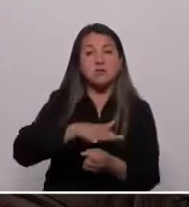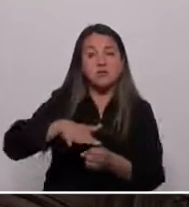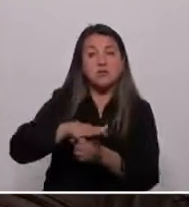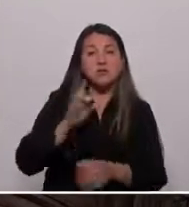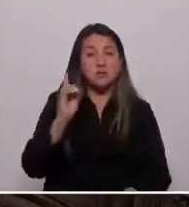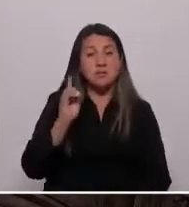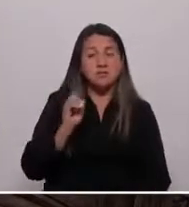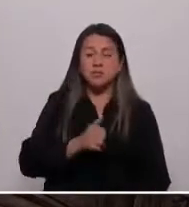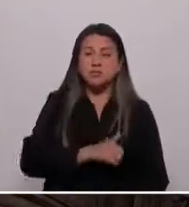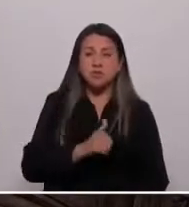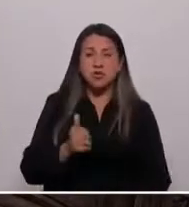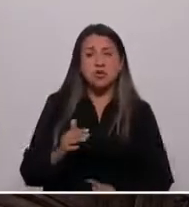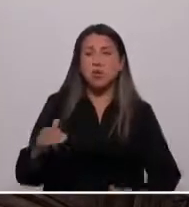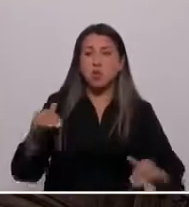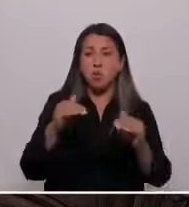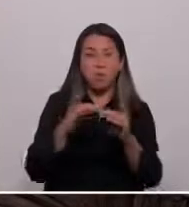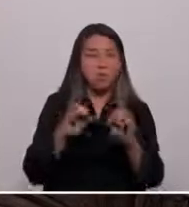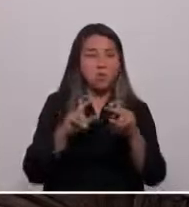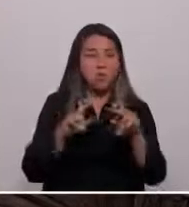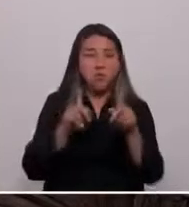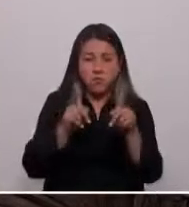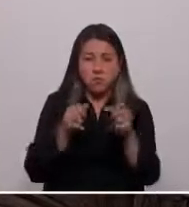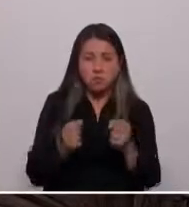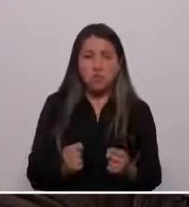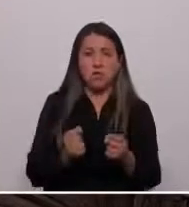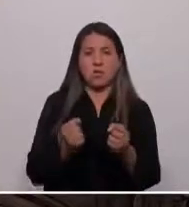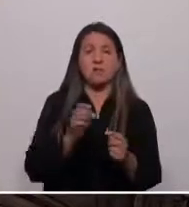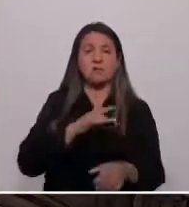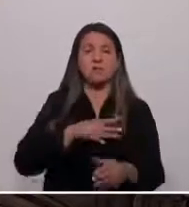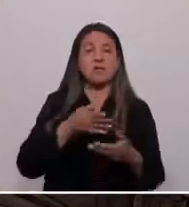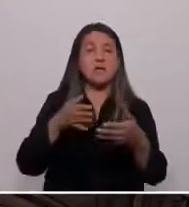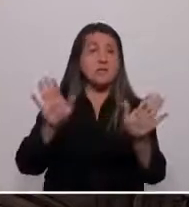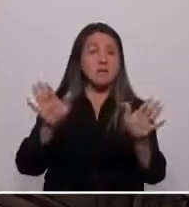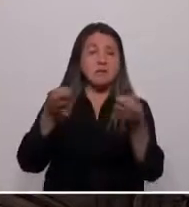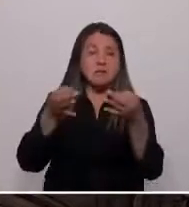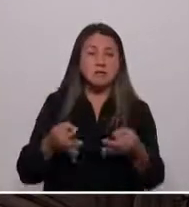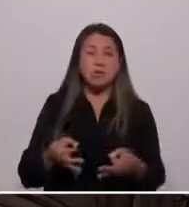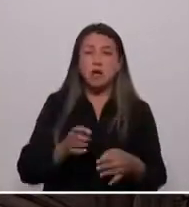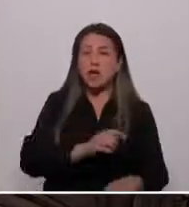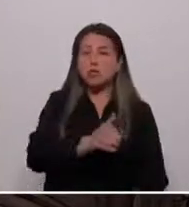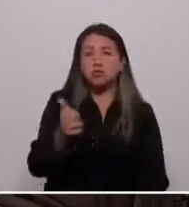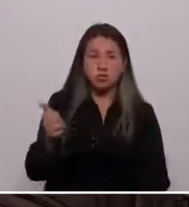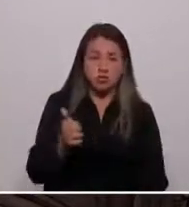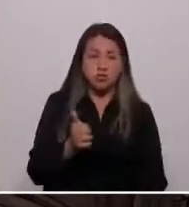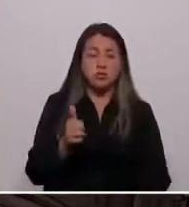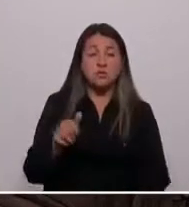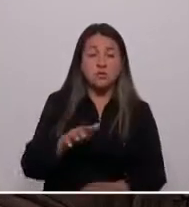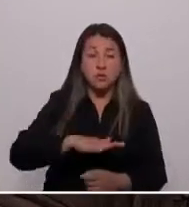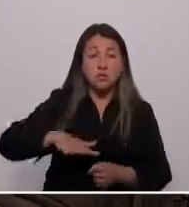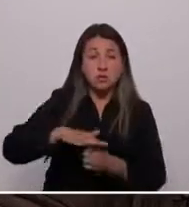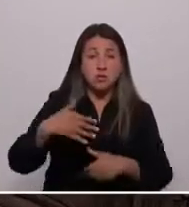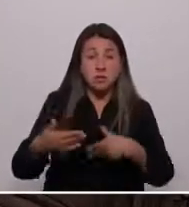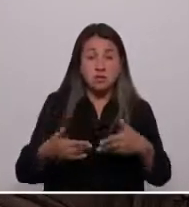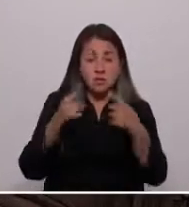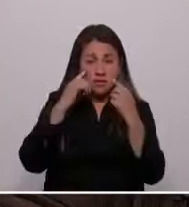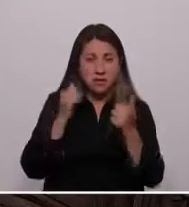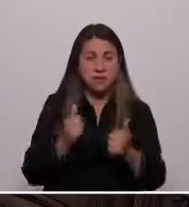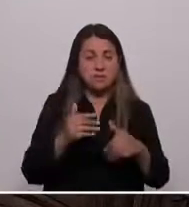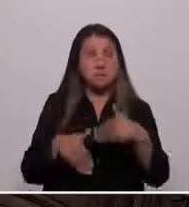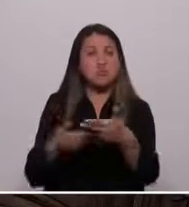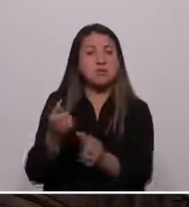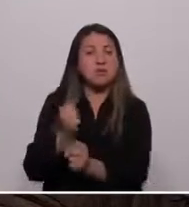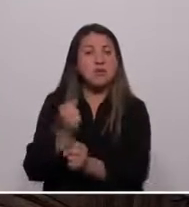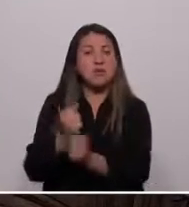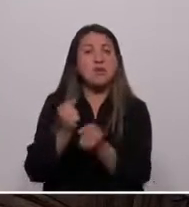vivir en igualdad de condiciones. Un Chile libre, que asegura a cada chileno las condiciones para desplegar sus talentos, trabajar y así poder